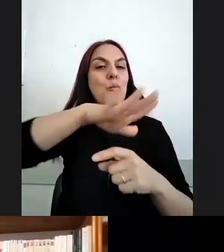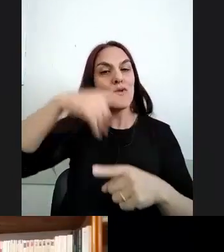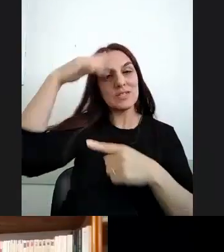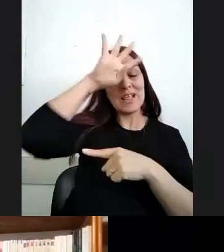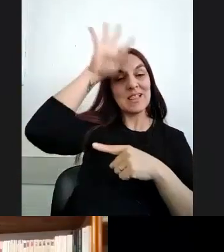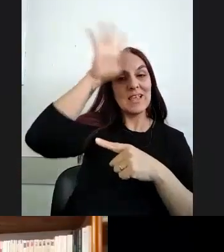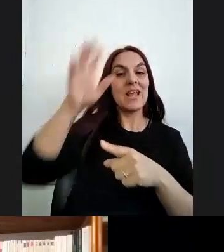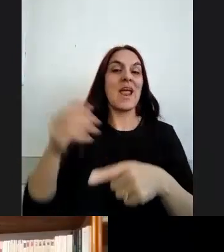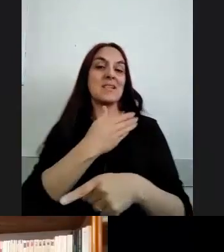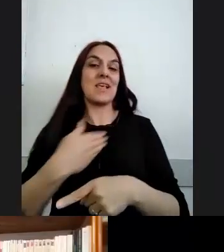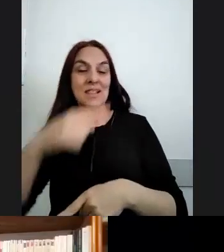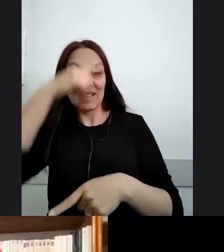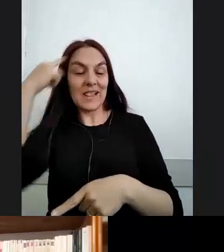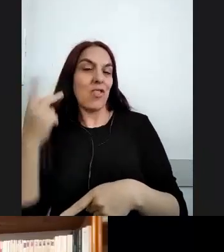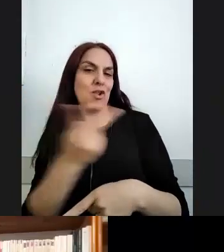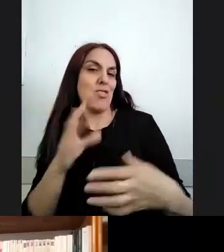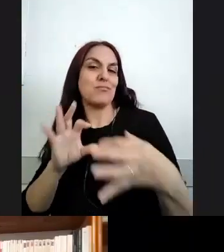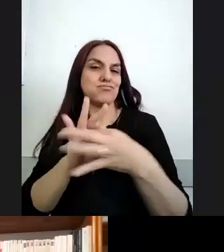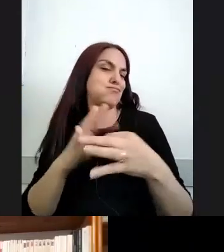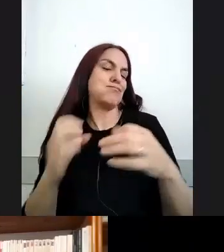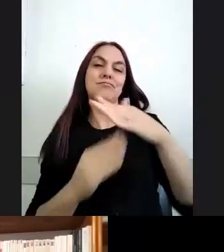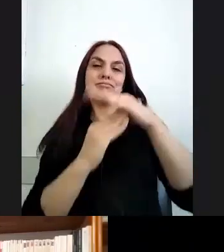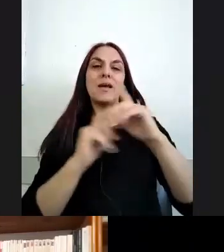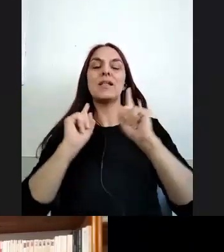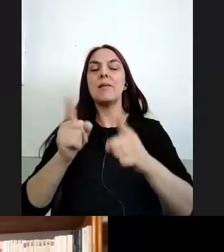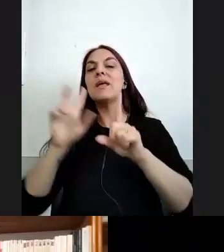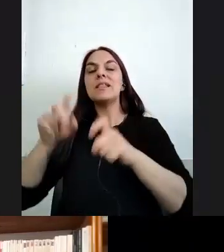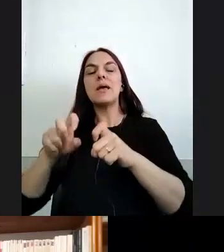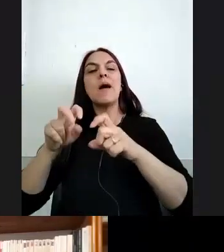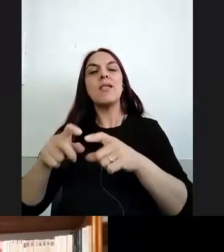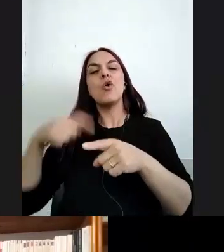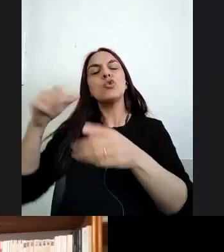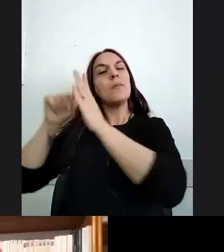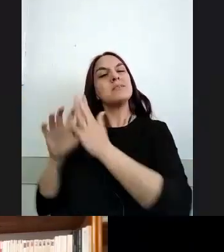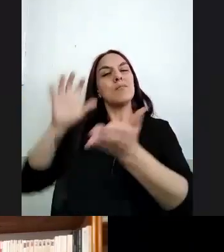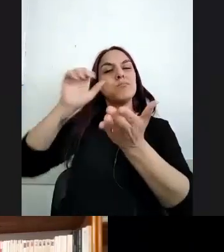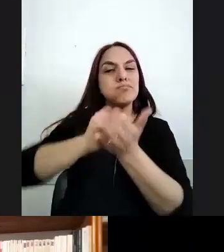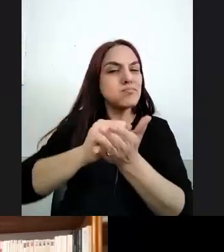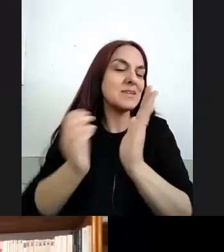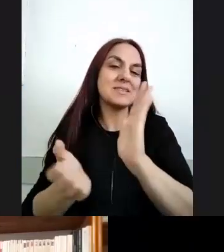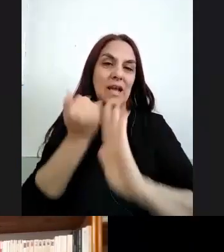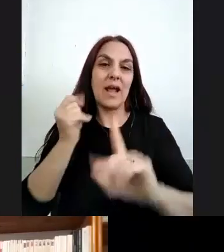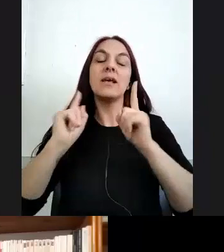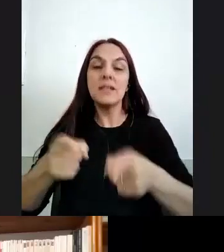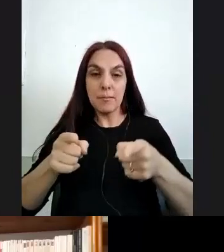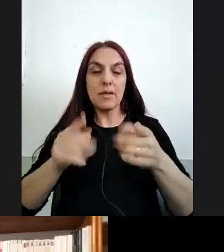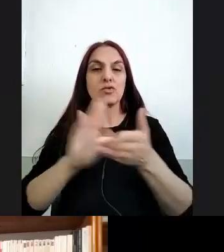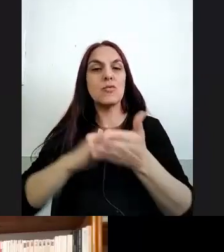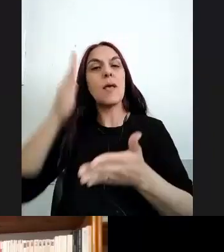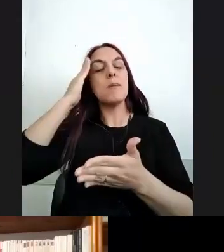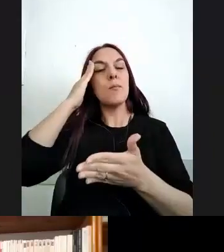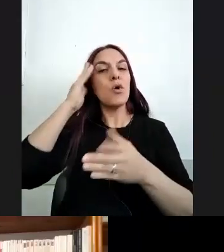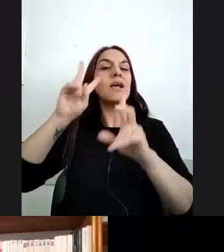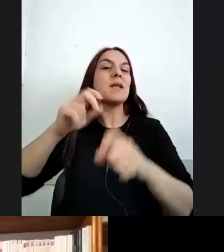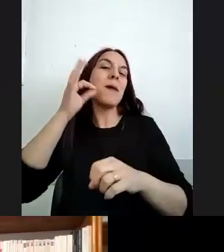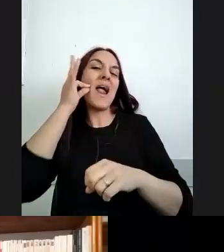clave fundamental las perspectivas de la descolonización y por supuesto también la confrontación de una memoria racializada